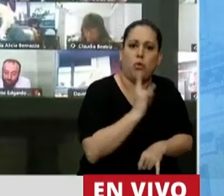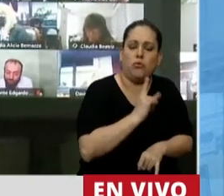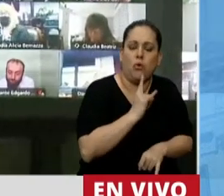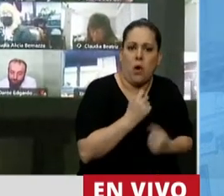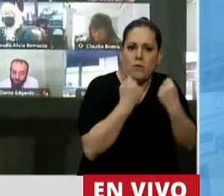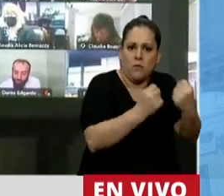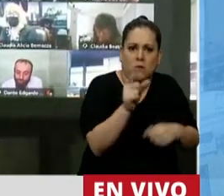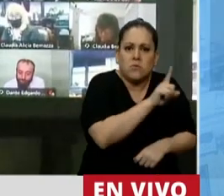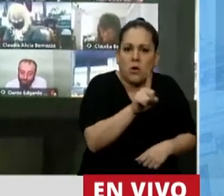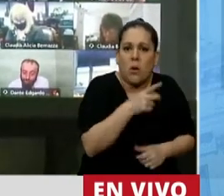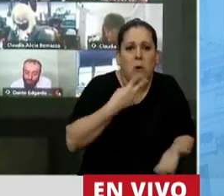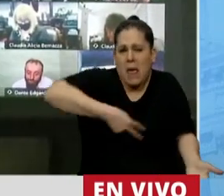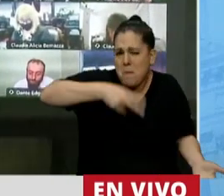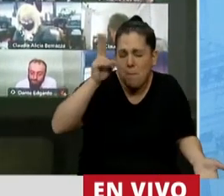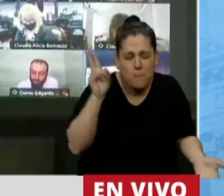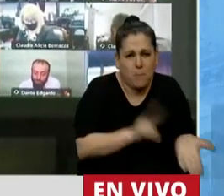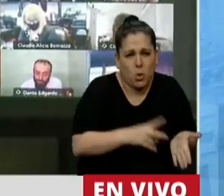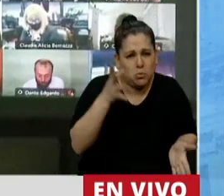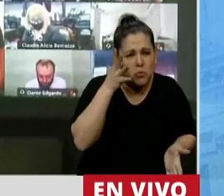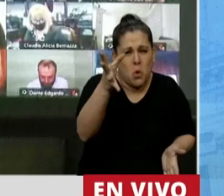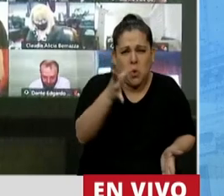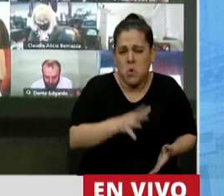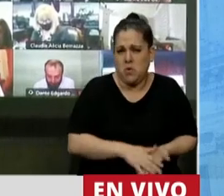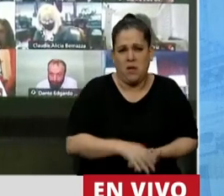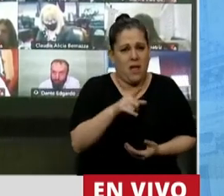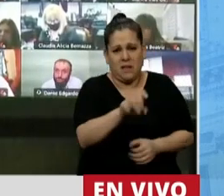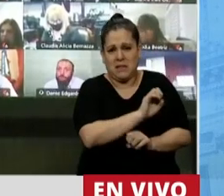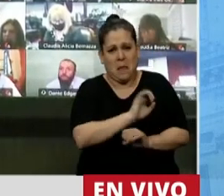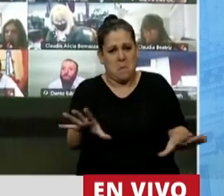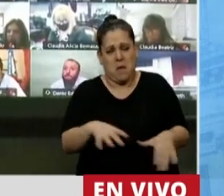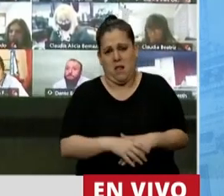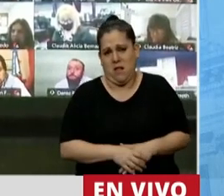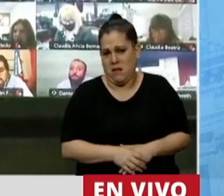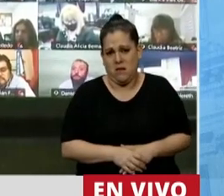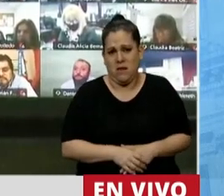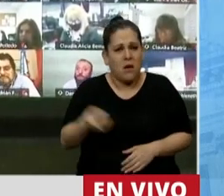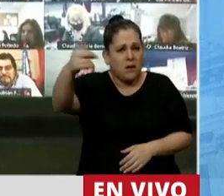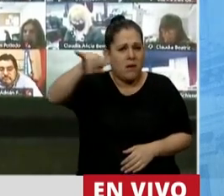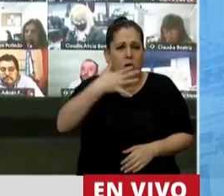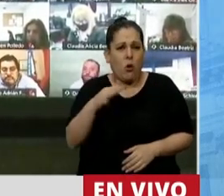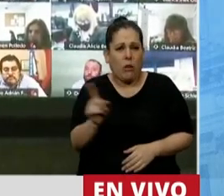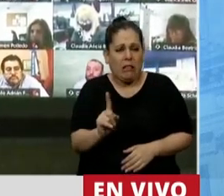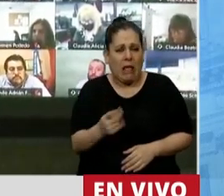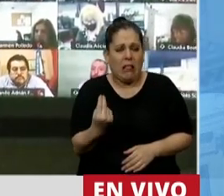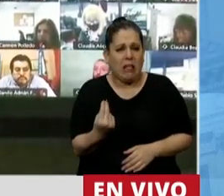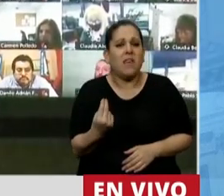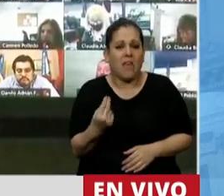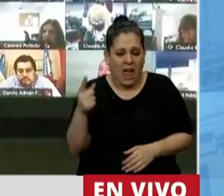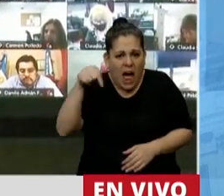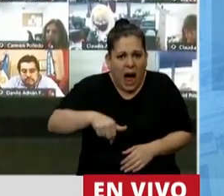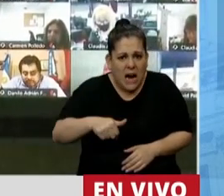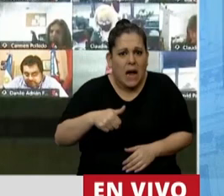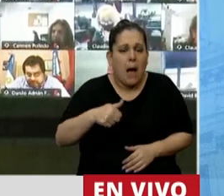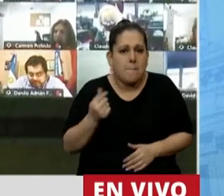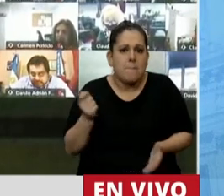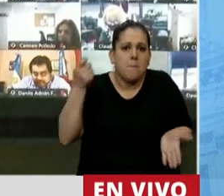impuestazo, porque eso es lo que es, es ir en la dirección incorrecta. ¿Qué parte no entendemos que acá estamos sumando